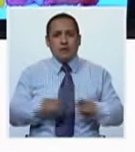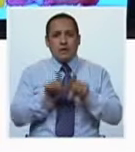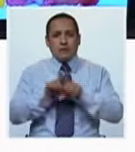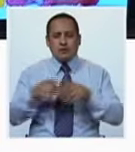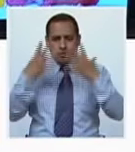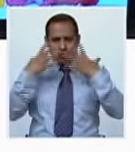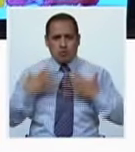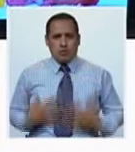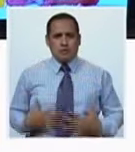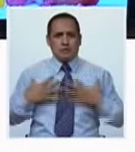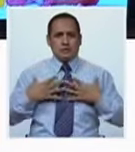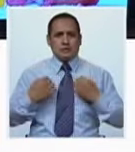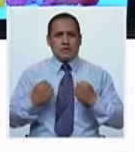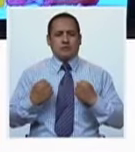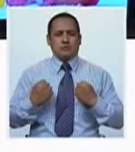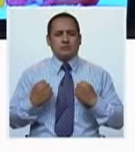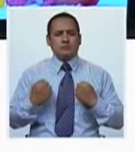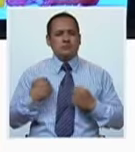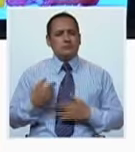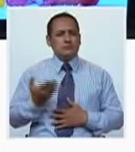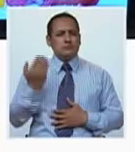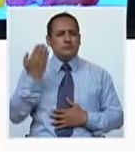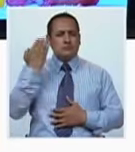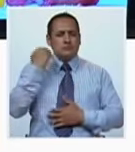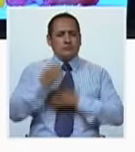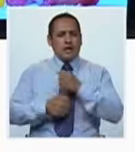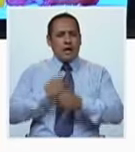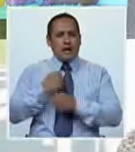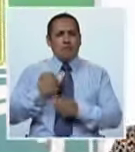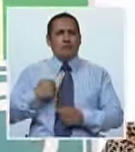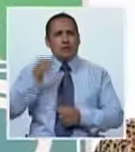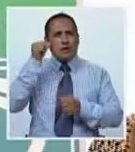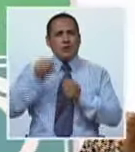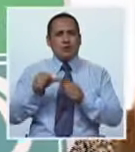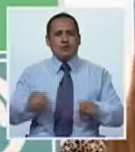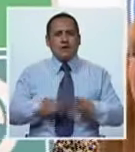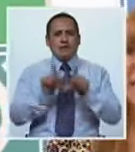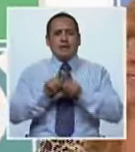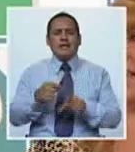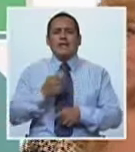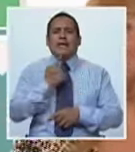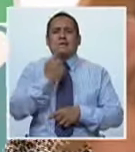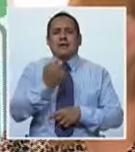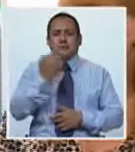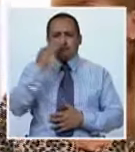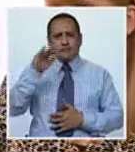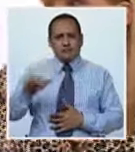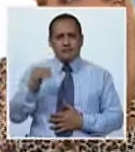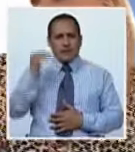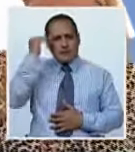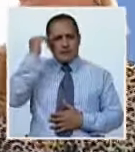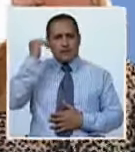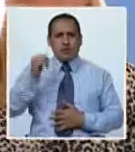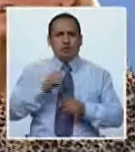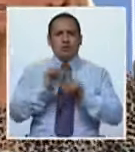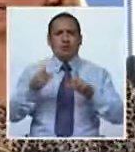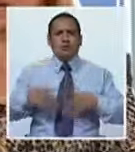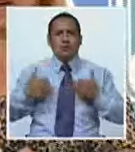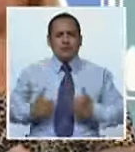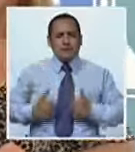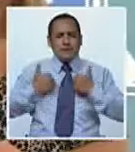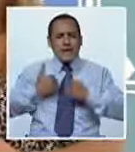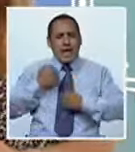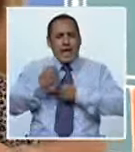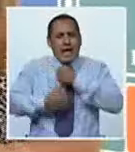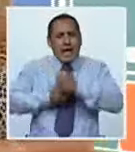que todos sus órganos sean sanos, ¿no? Antes, hace muchos años, yo recuerdo, además, que se decía que los niños con síndrome de Down no tenían